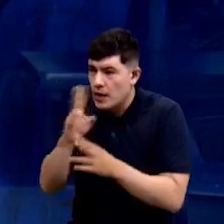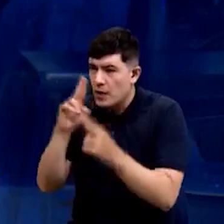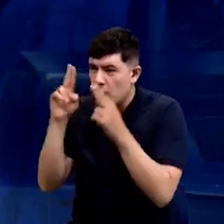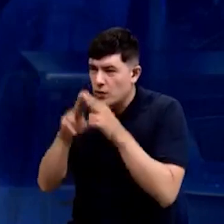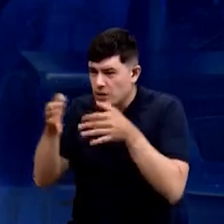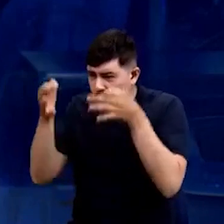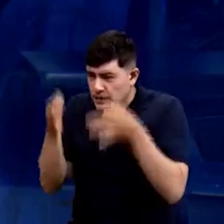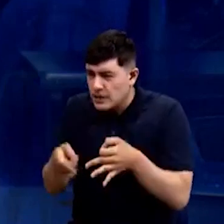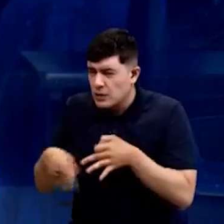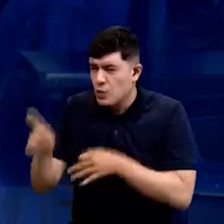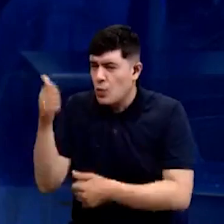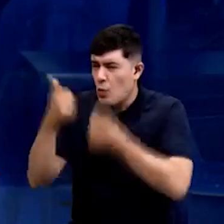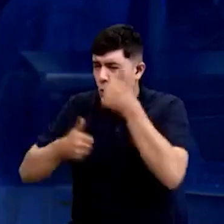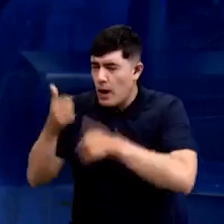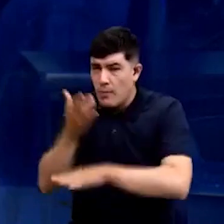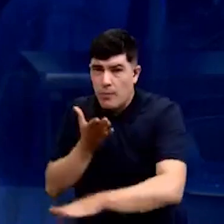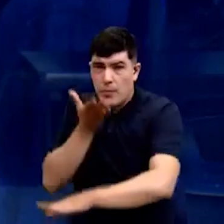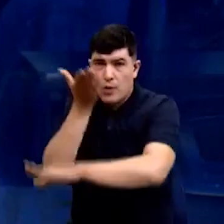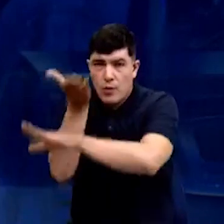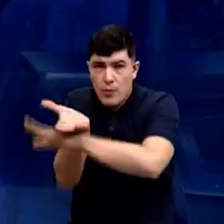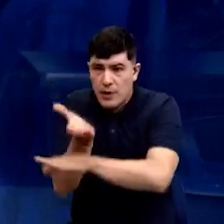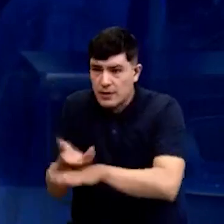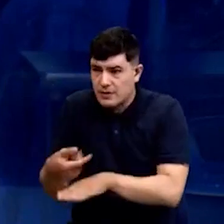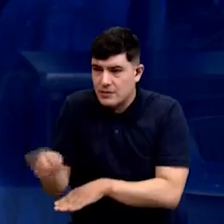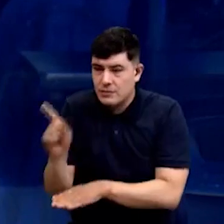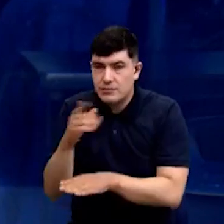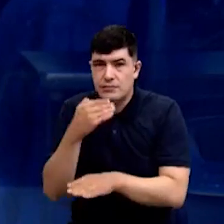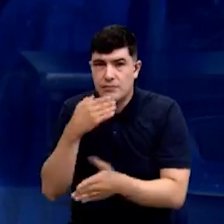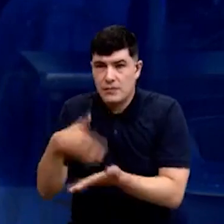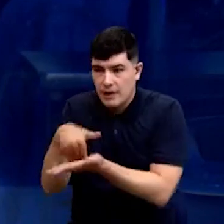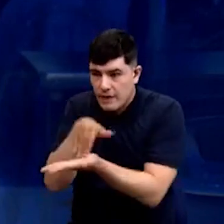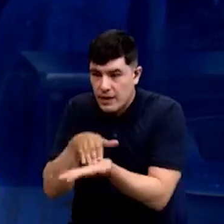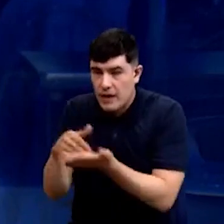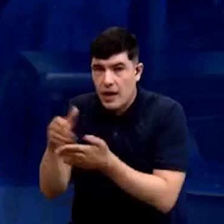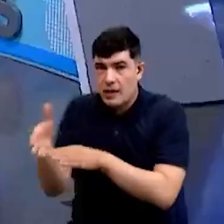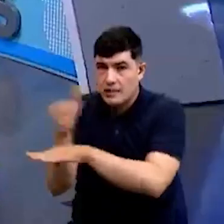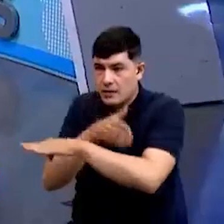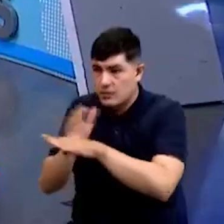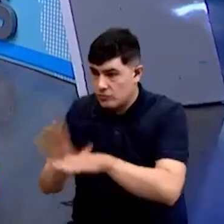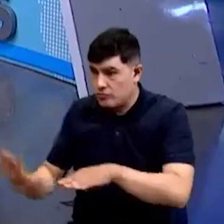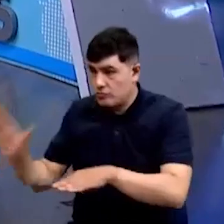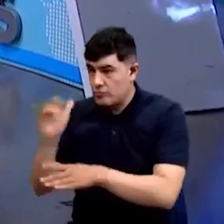conocer cuáles son las propuestas de los candidatos a esas falencias que ustedes han identificado.